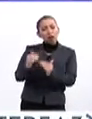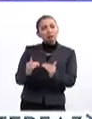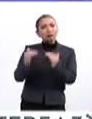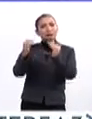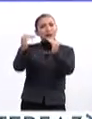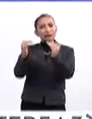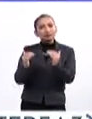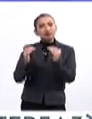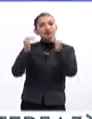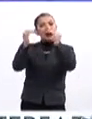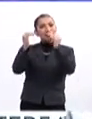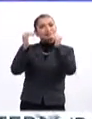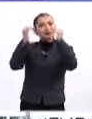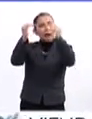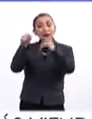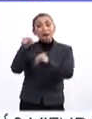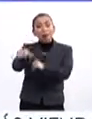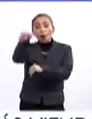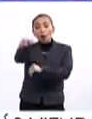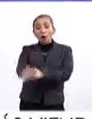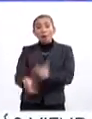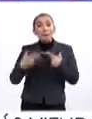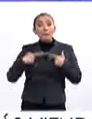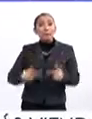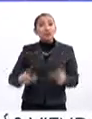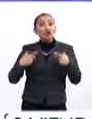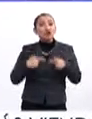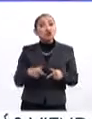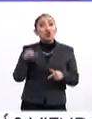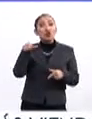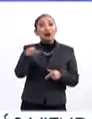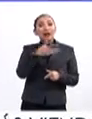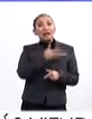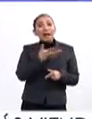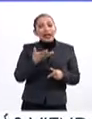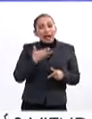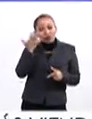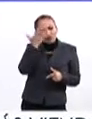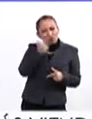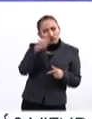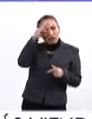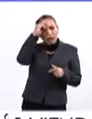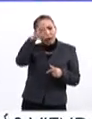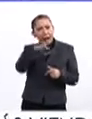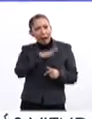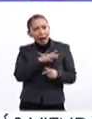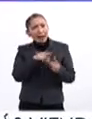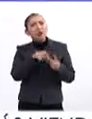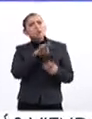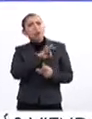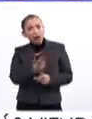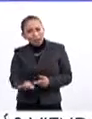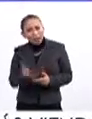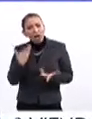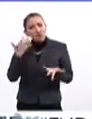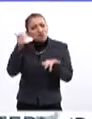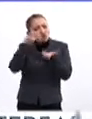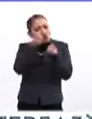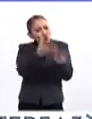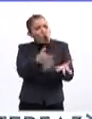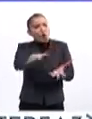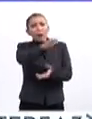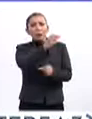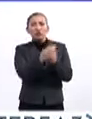crecer, a crecer como una persona, como una persona que tiene inquietudes, que tiene inteligencias, que puede aportar algo a